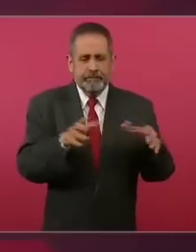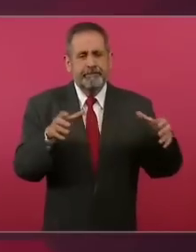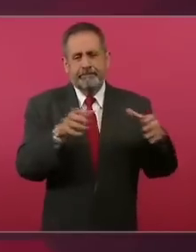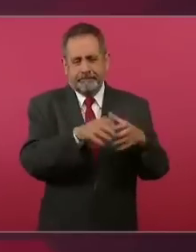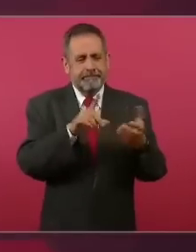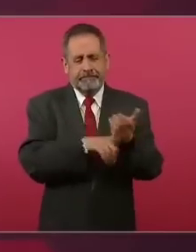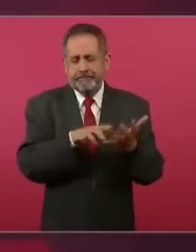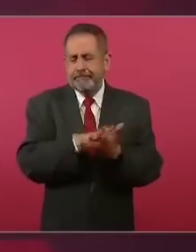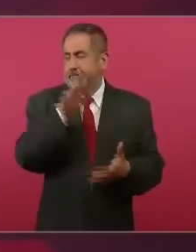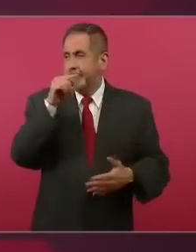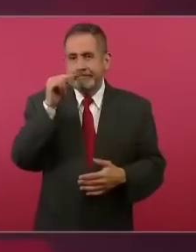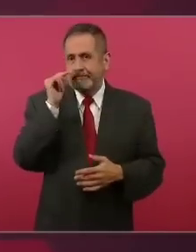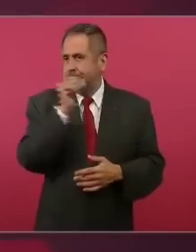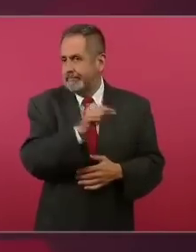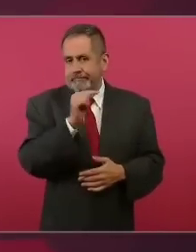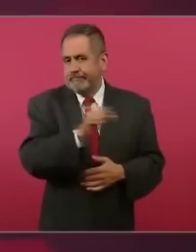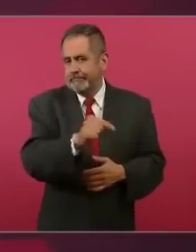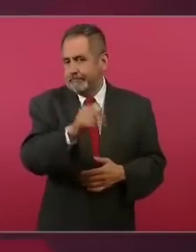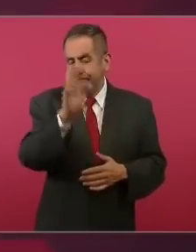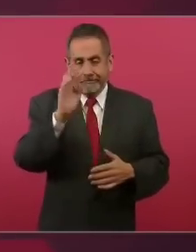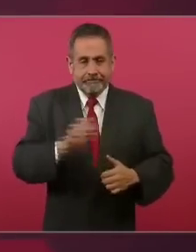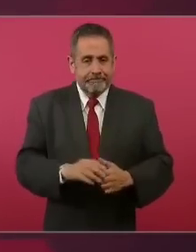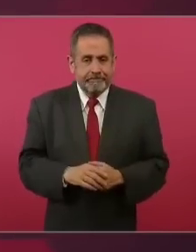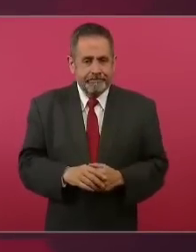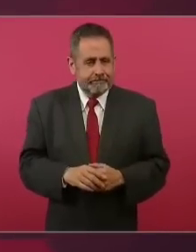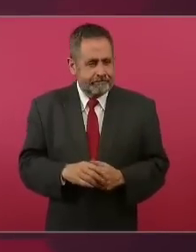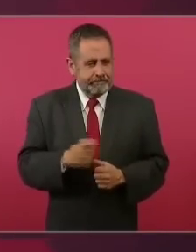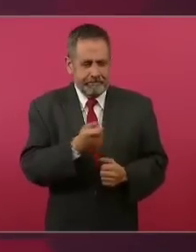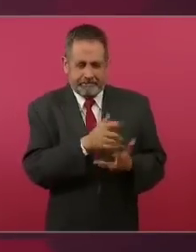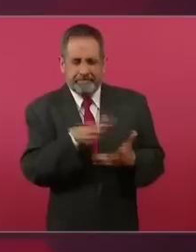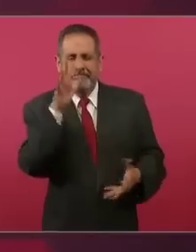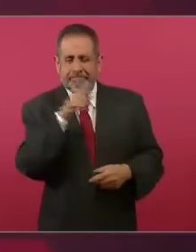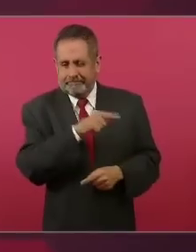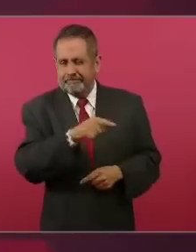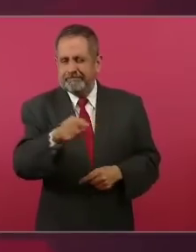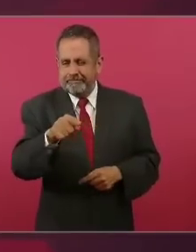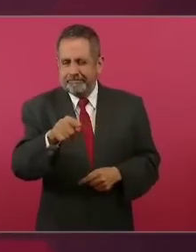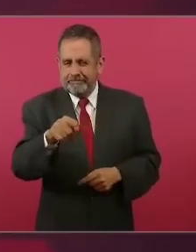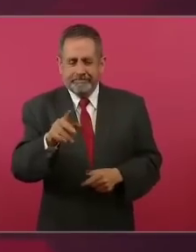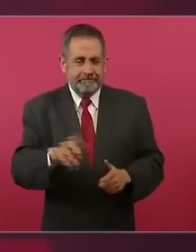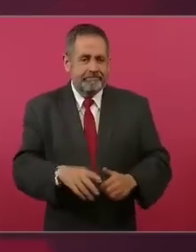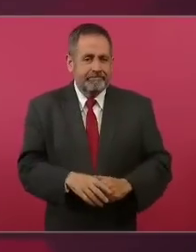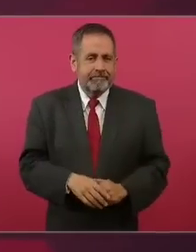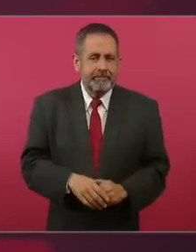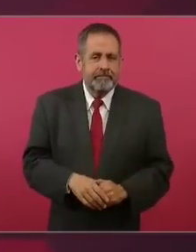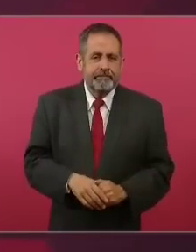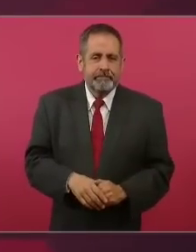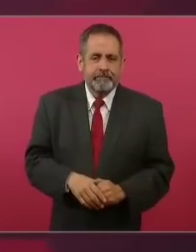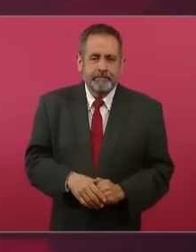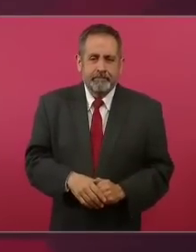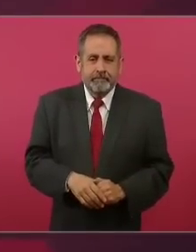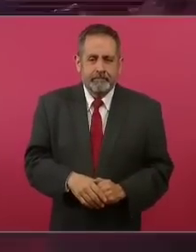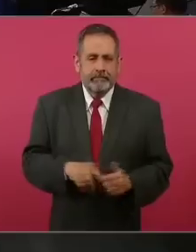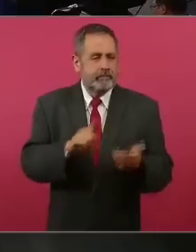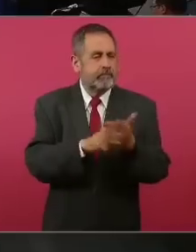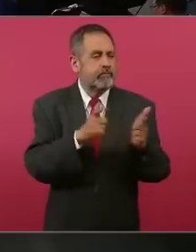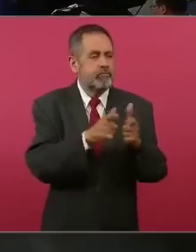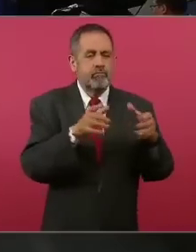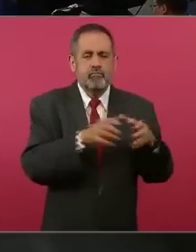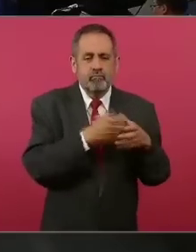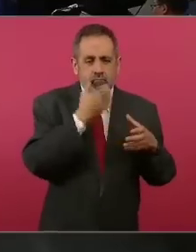sí unos cuantos del bloque